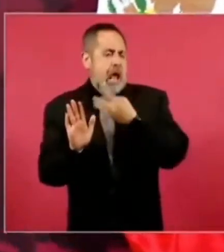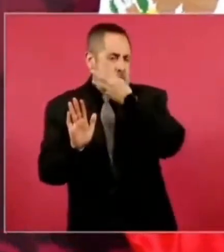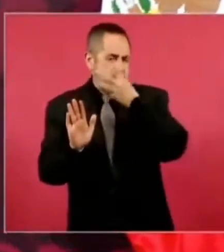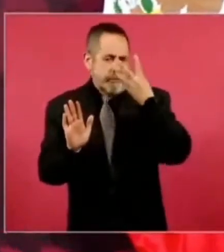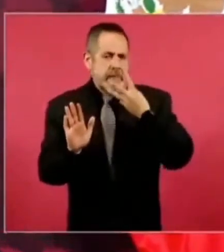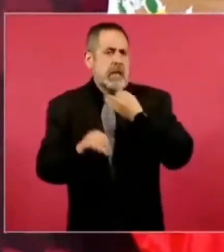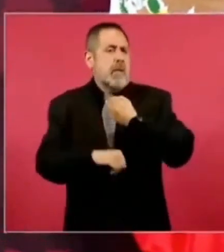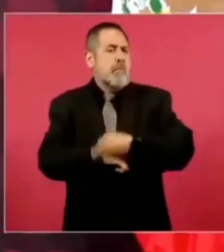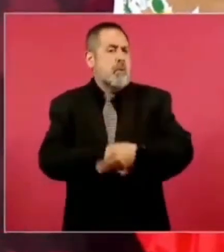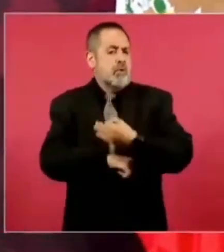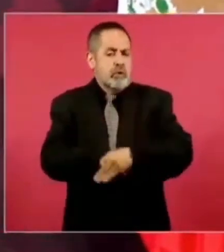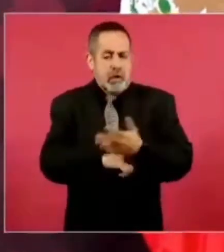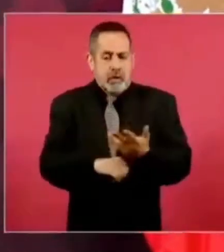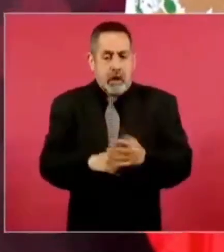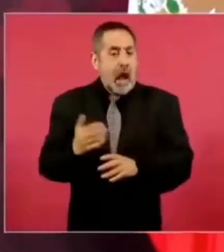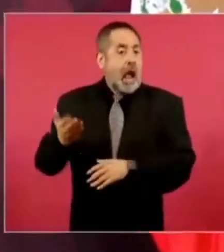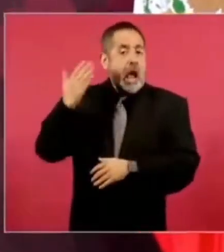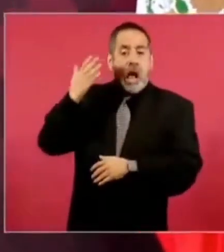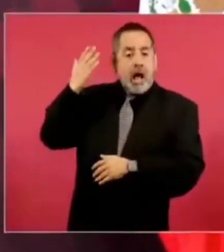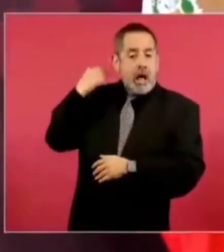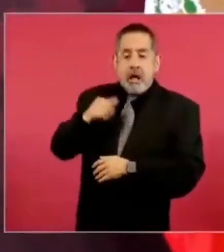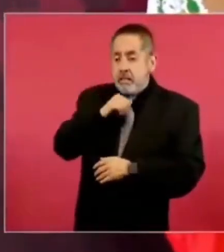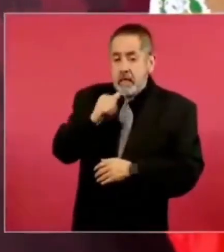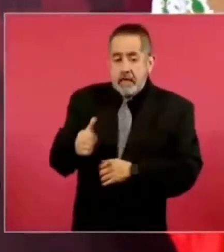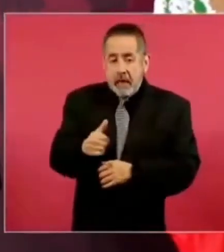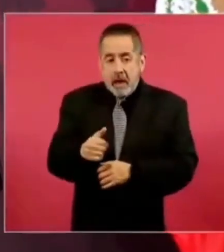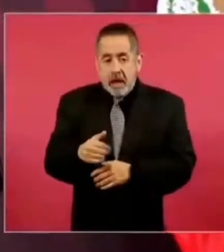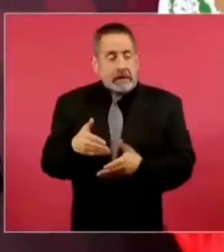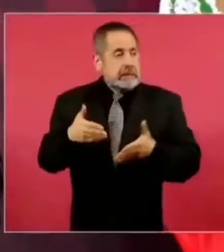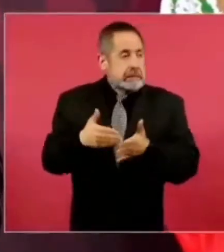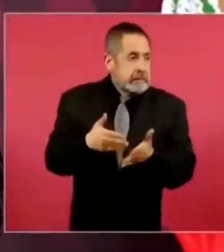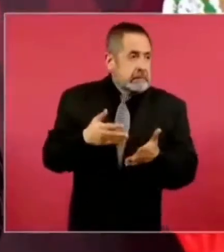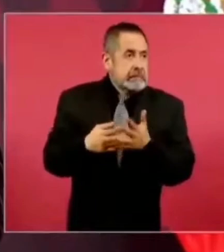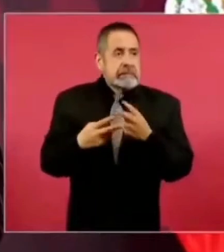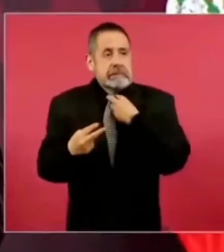antes no había ninguna posibilidad en Estados Unidos.